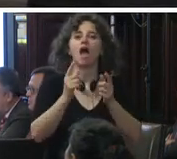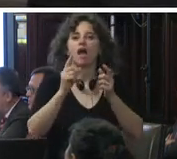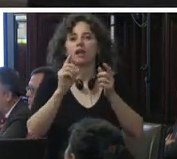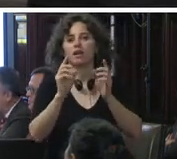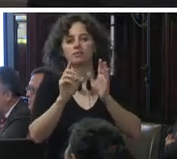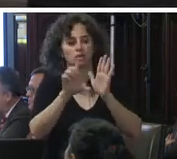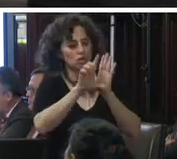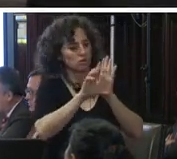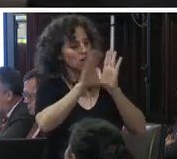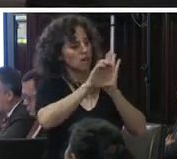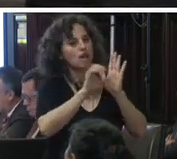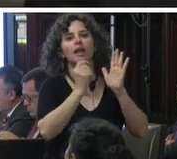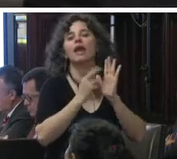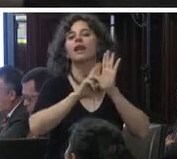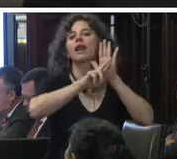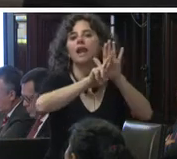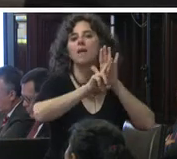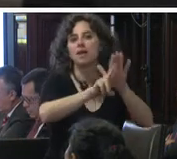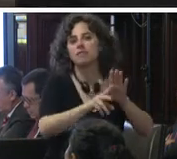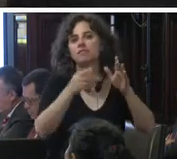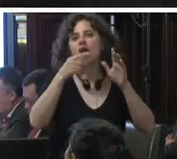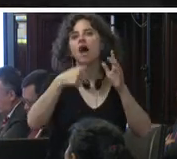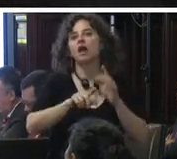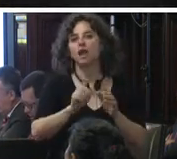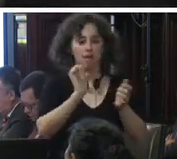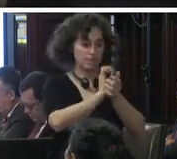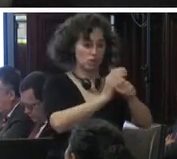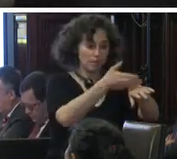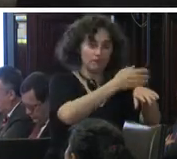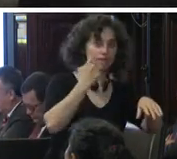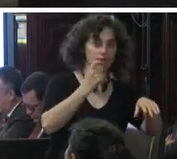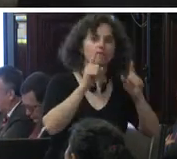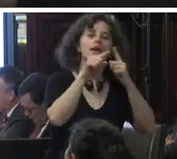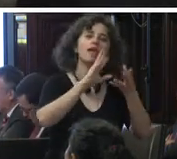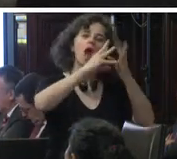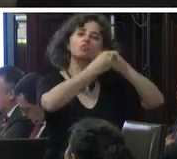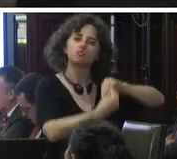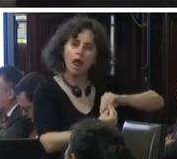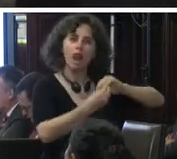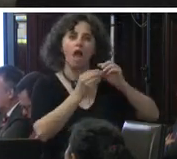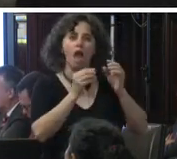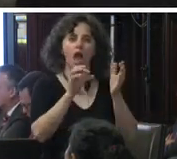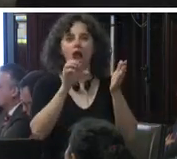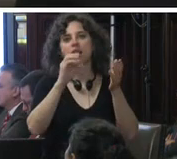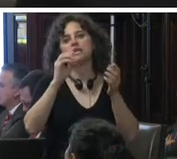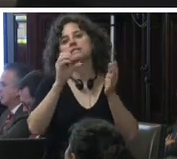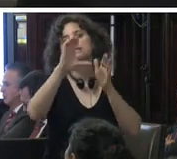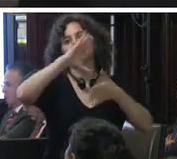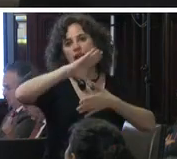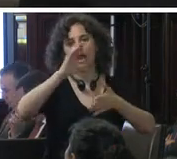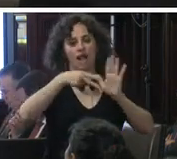constitucionales que reglamentan la figura de prisión preventiva oficiosa y ajustarlas al estándar del sistema interamericano